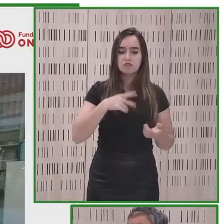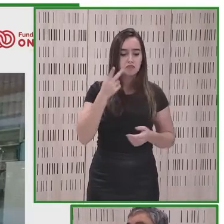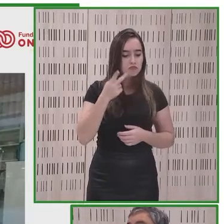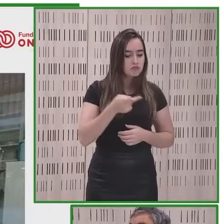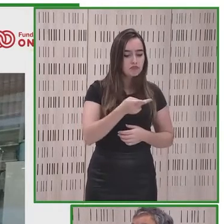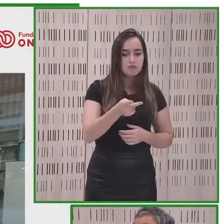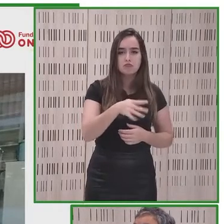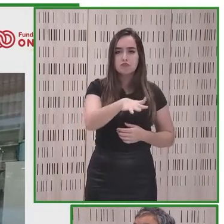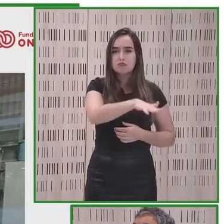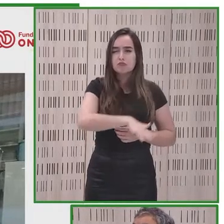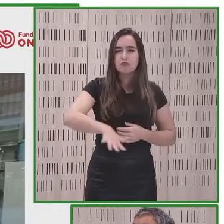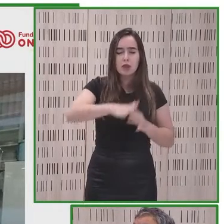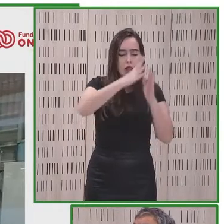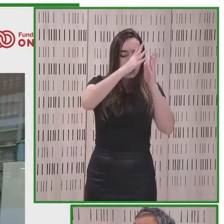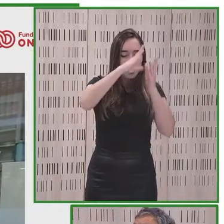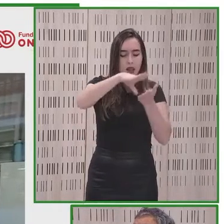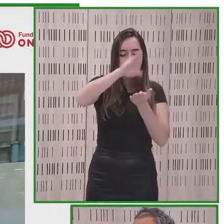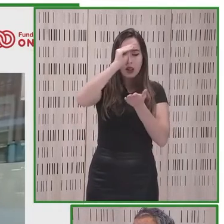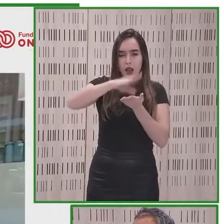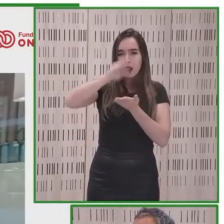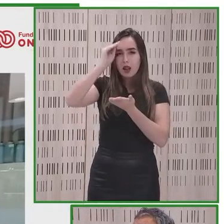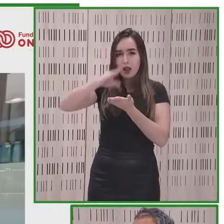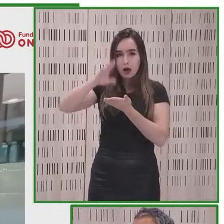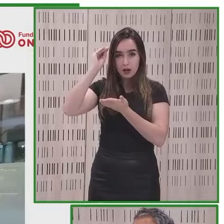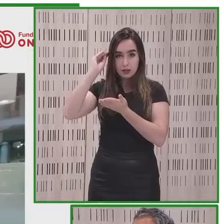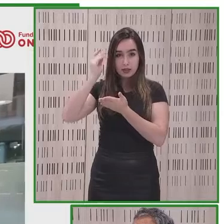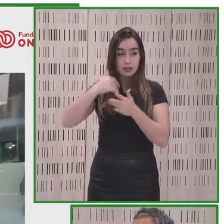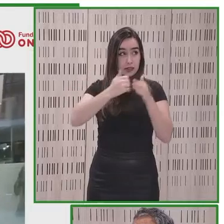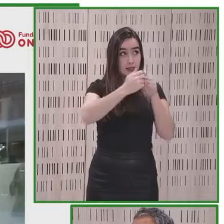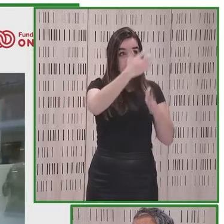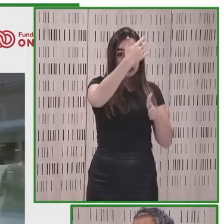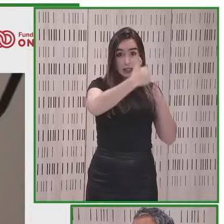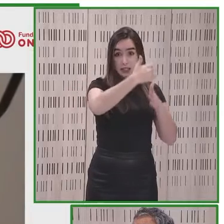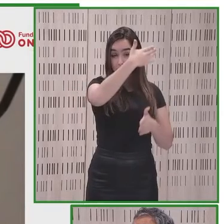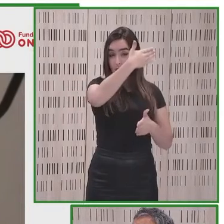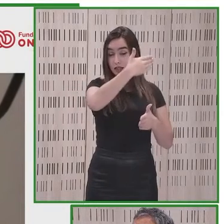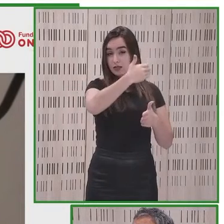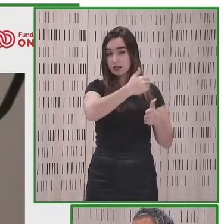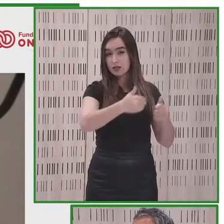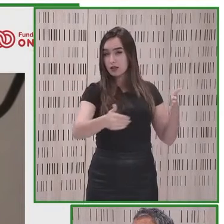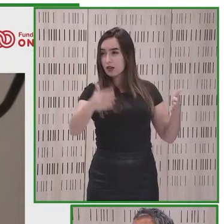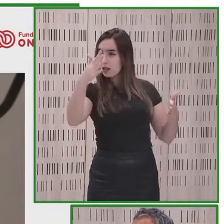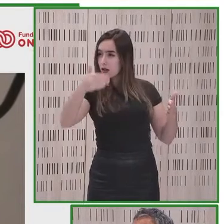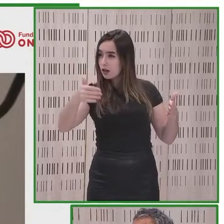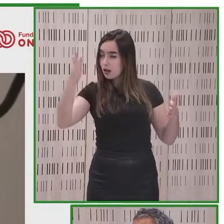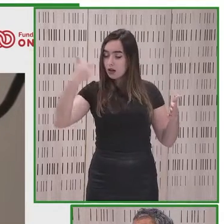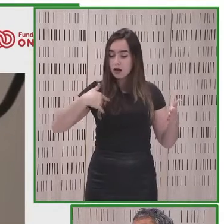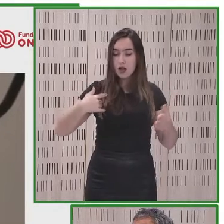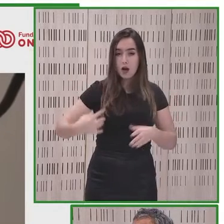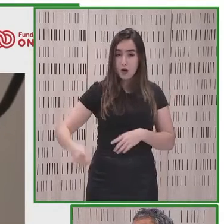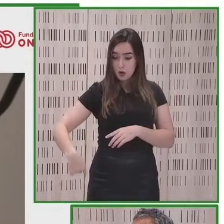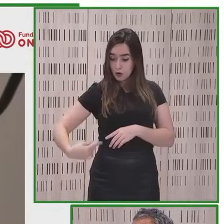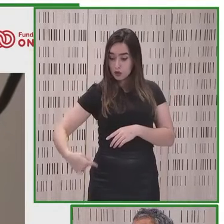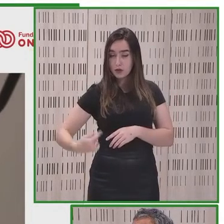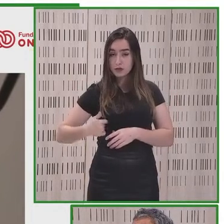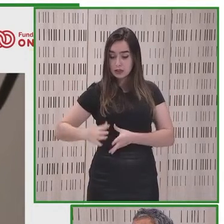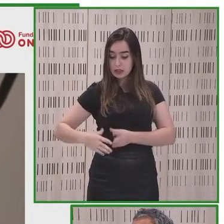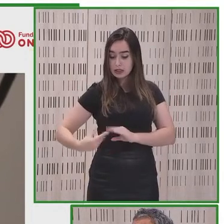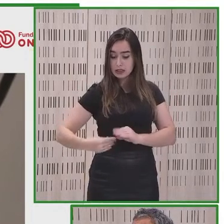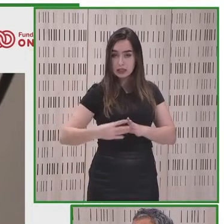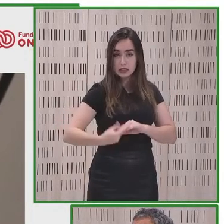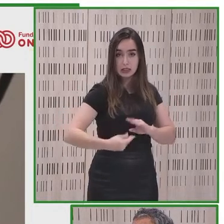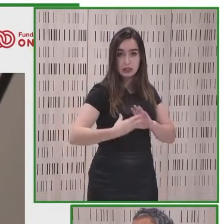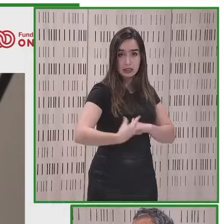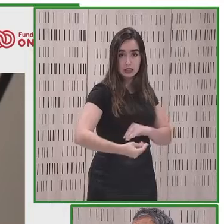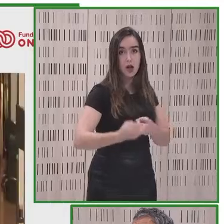gran centro comercial las grandes cristaleras de los escaparates y ajustar el tipo de neumático a cada superficie han sido solo algunos